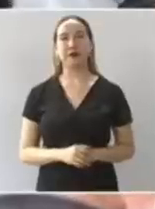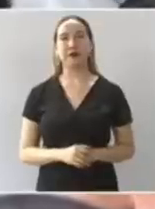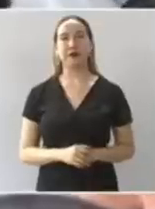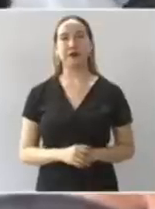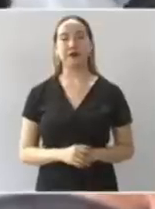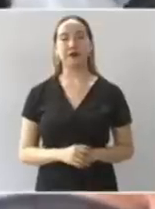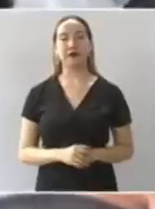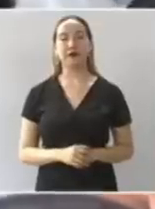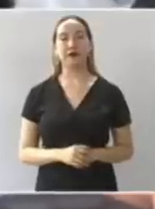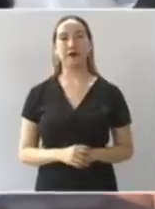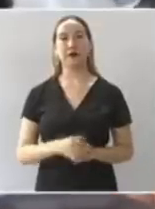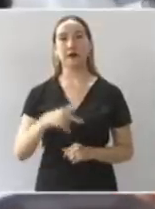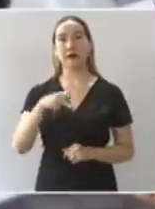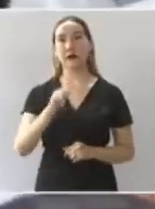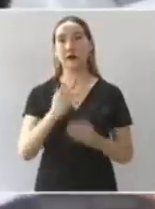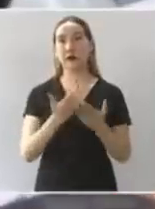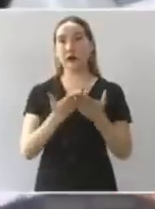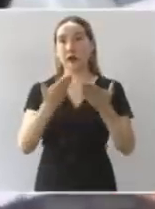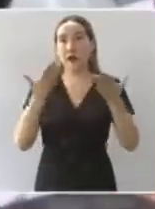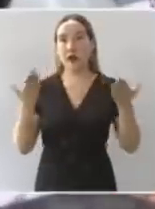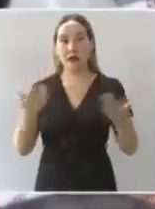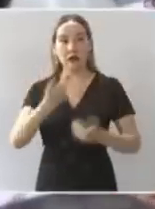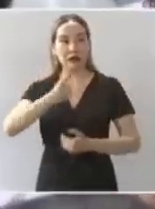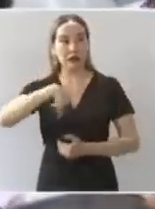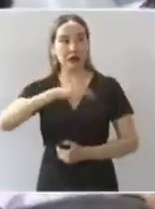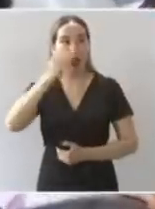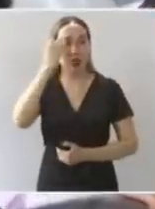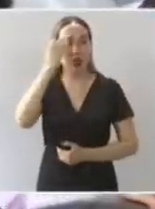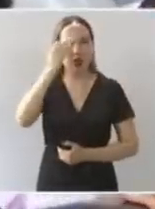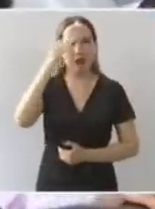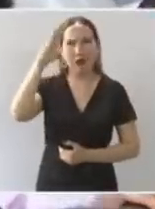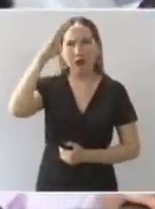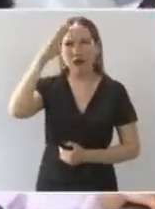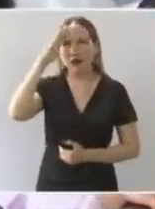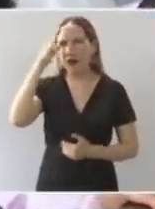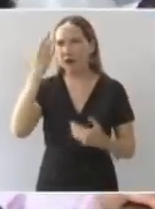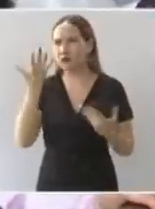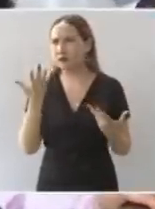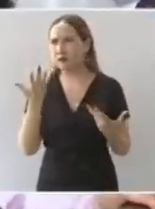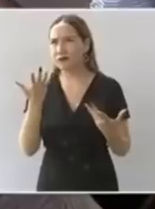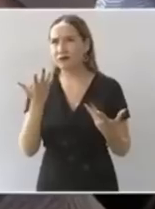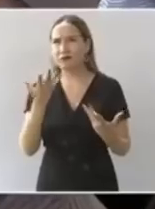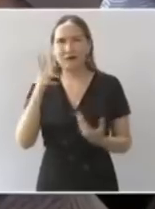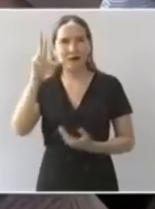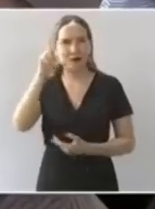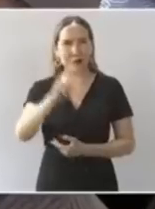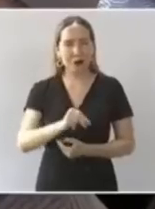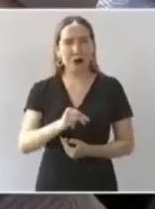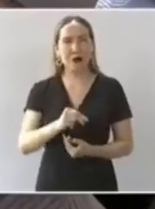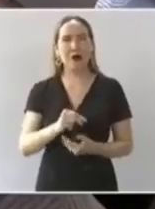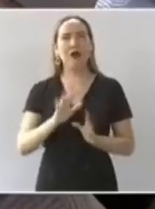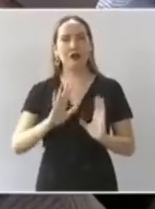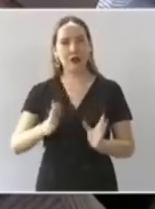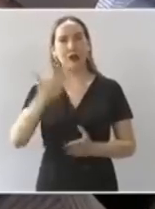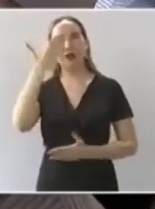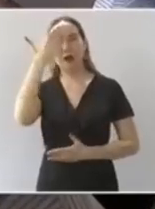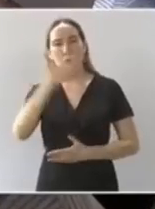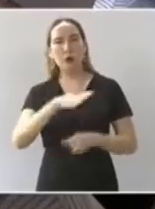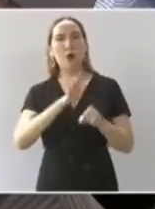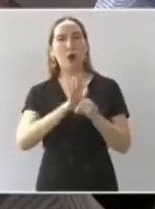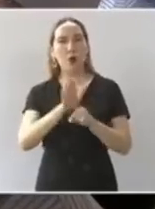nosotros, ¿qué vamos a estar pensando? Si ya sabemos lo que hay que hacer.